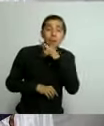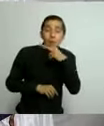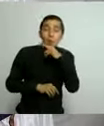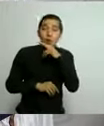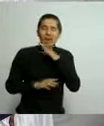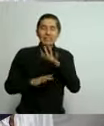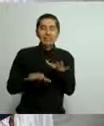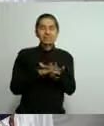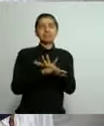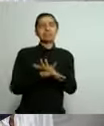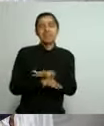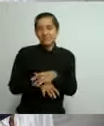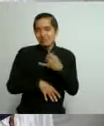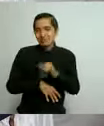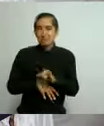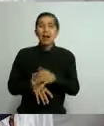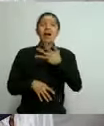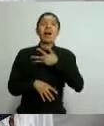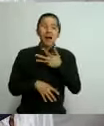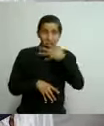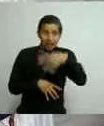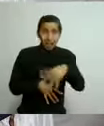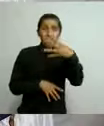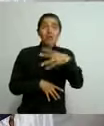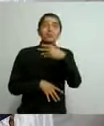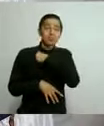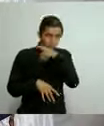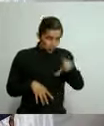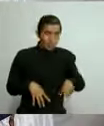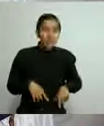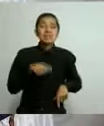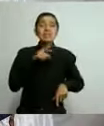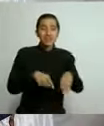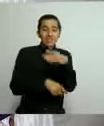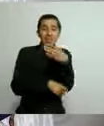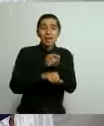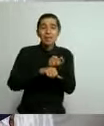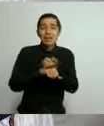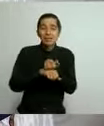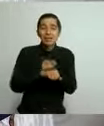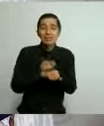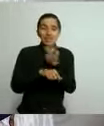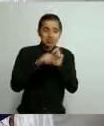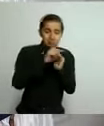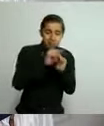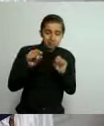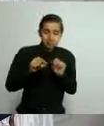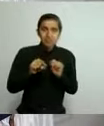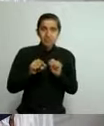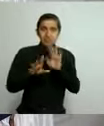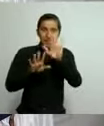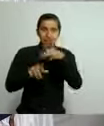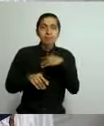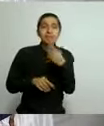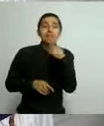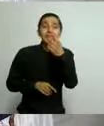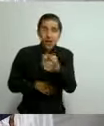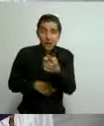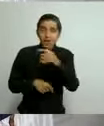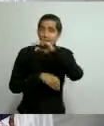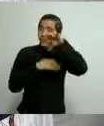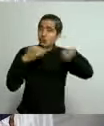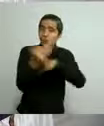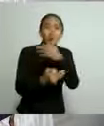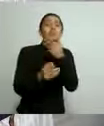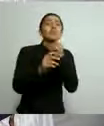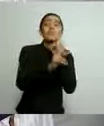Por lo que en total ahora tenemos 14 municipios en esta condición. Dicho lo anterior, a todas y a todos